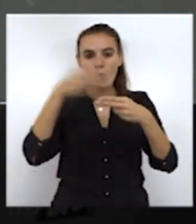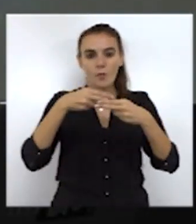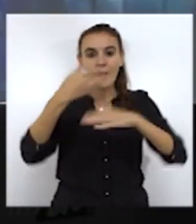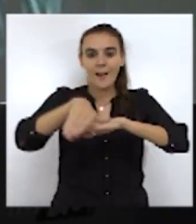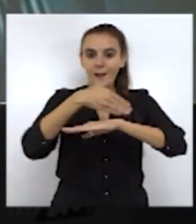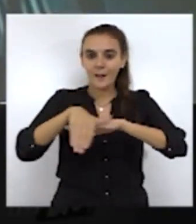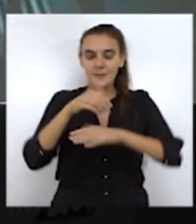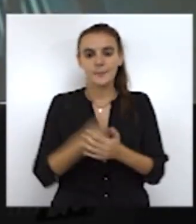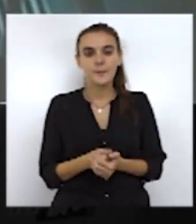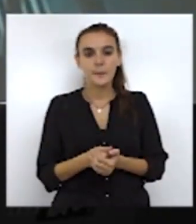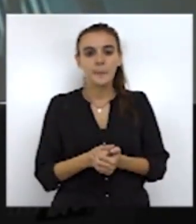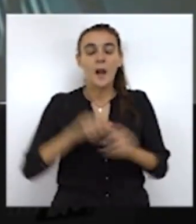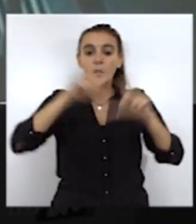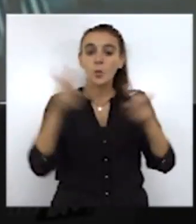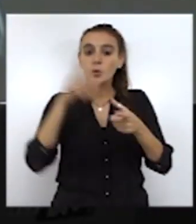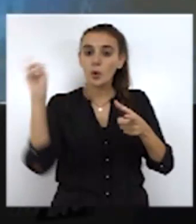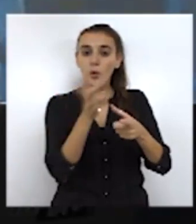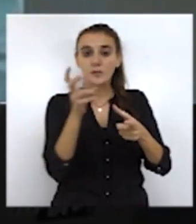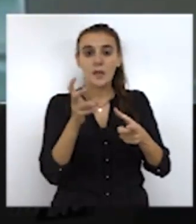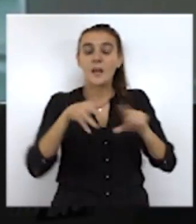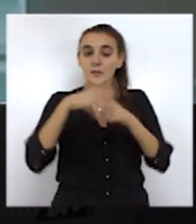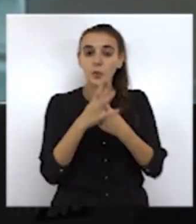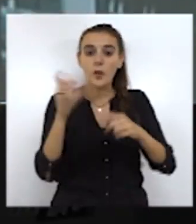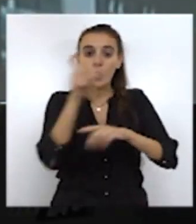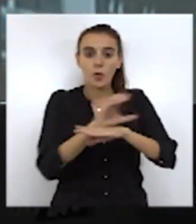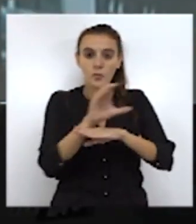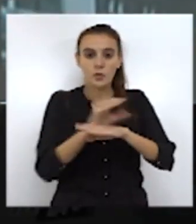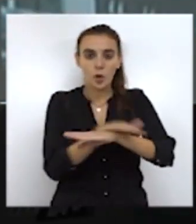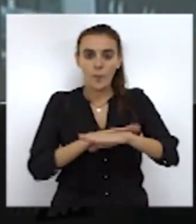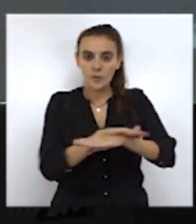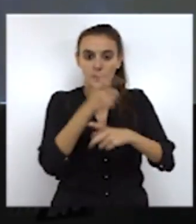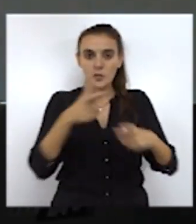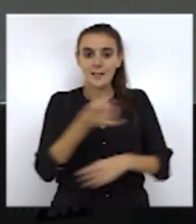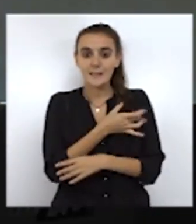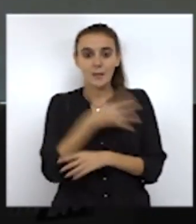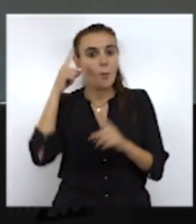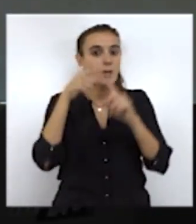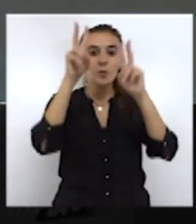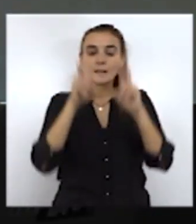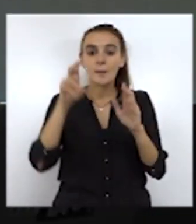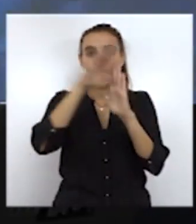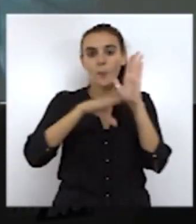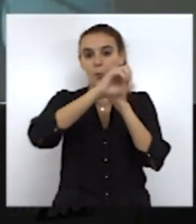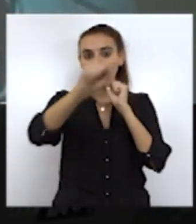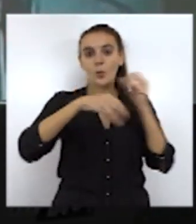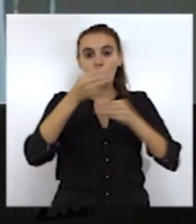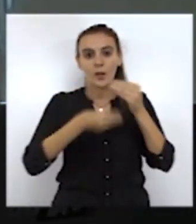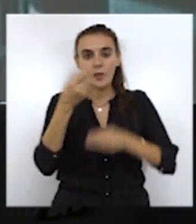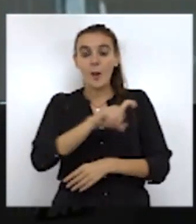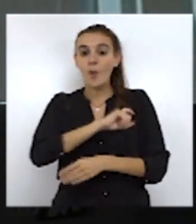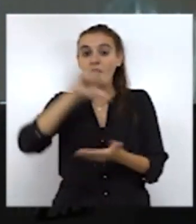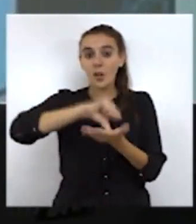previstas en barriadas. Tenía lugar otra reunión, en este caso del consejero de Gobernación con los sindicatos para abordar el protocolo de